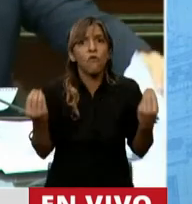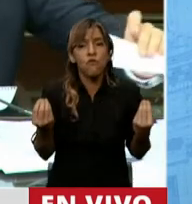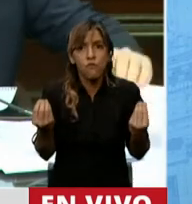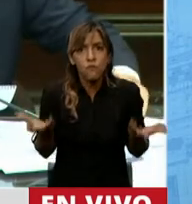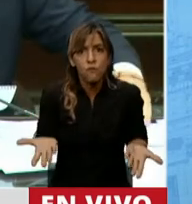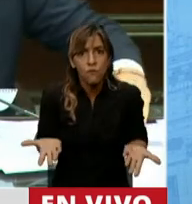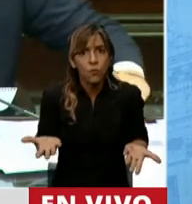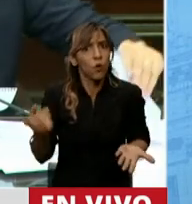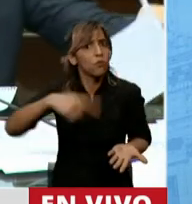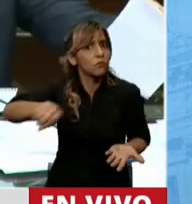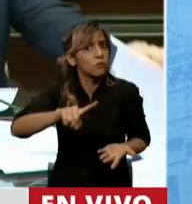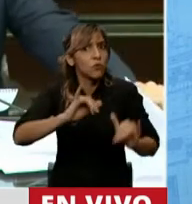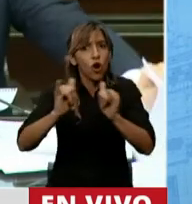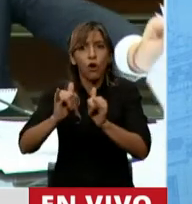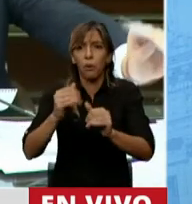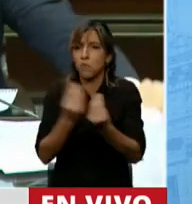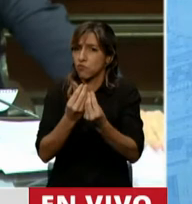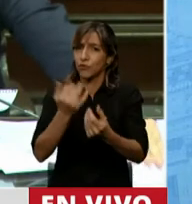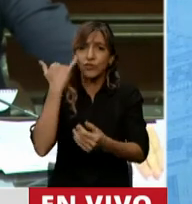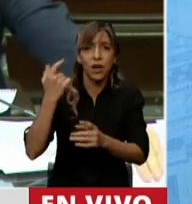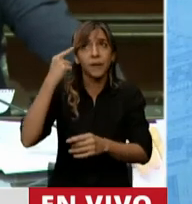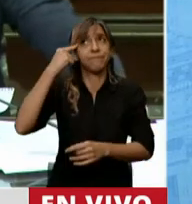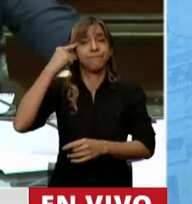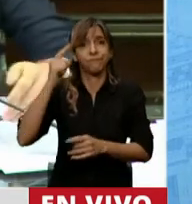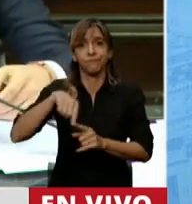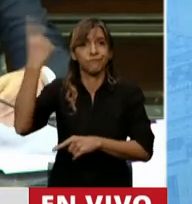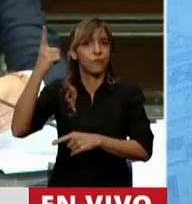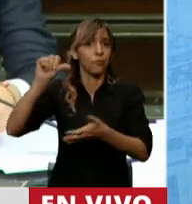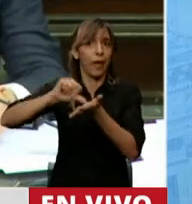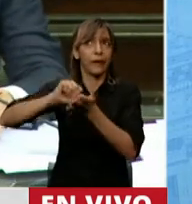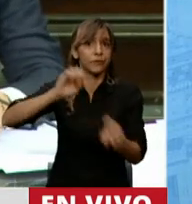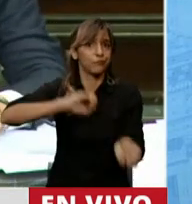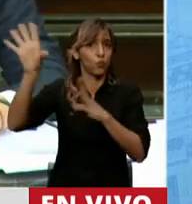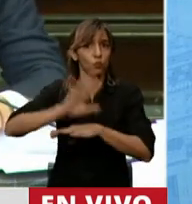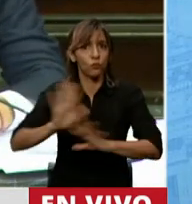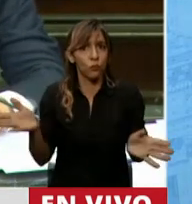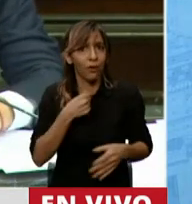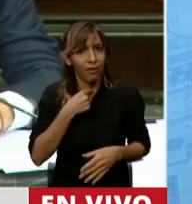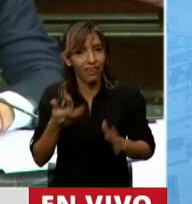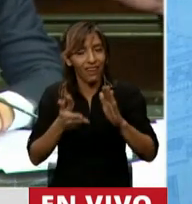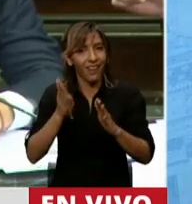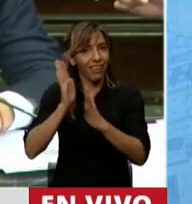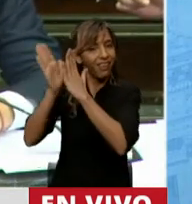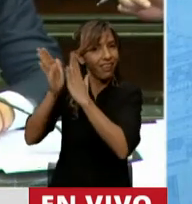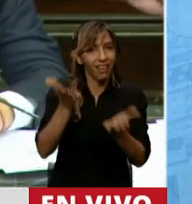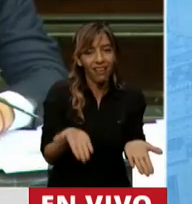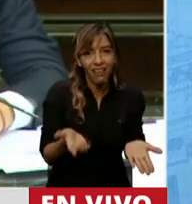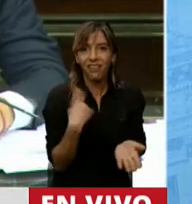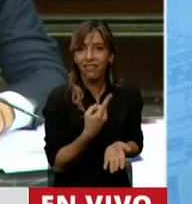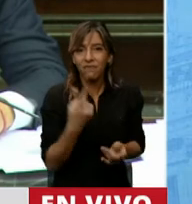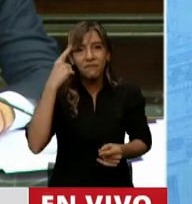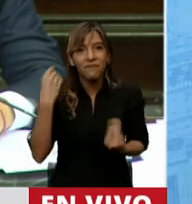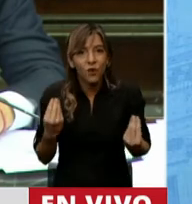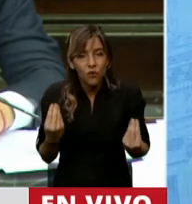aspiracional de muchos que están pensando en irse del país para revertir eso, que los programas de transferencia de ingresos, además de la transferencia de ingresos,